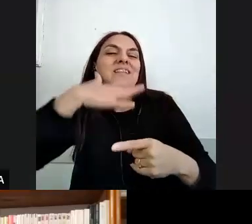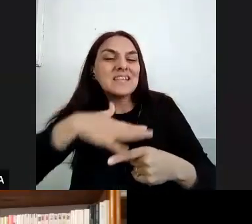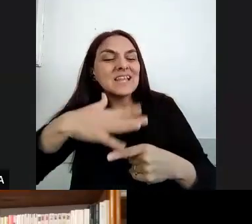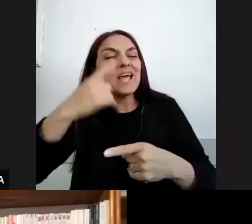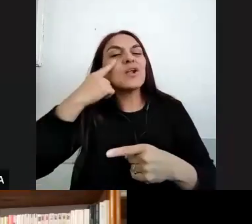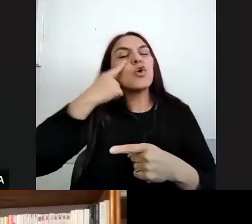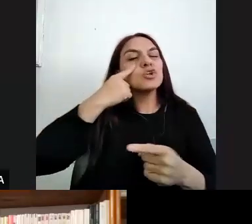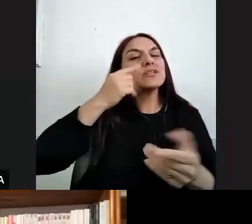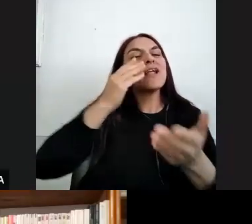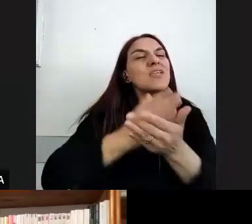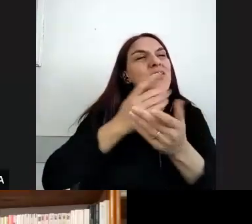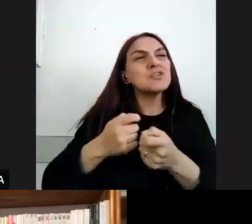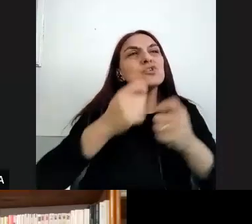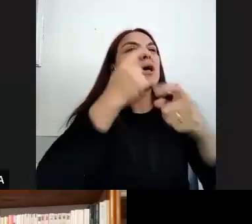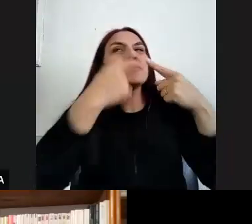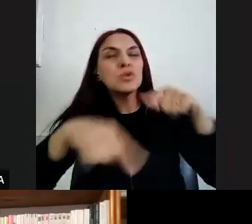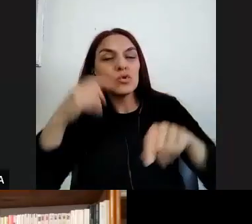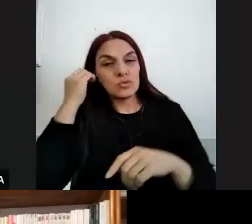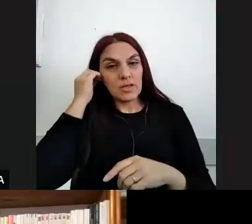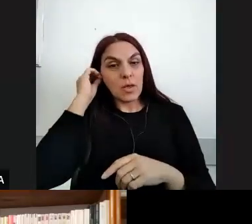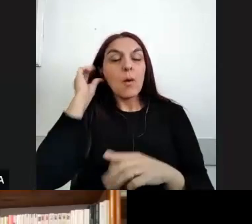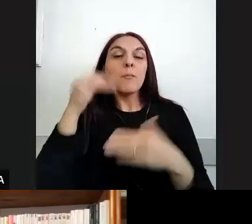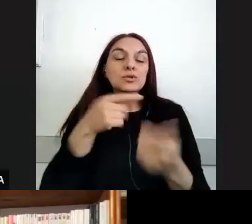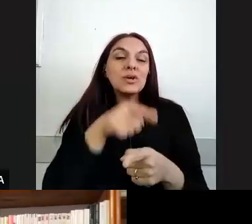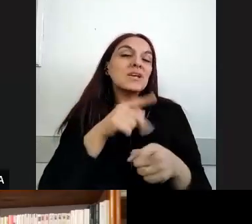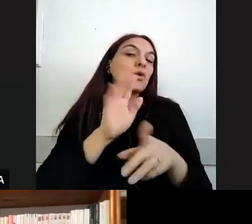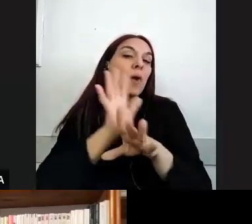y transmitaciones y me parece que ahí hay algunas claves también